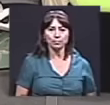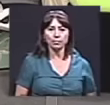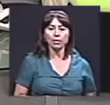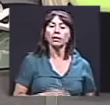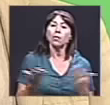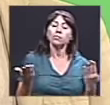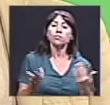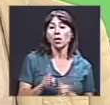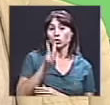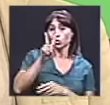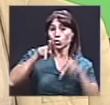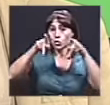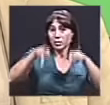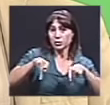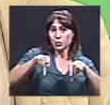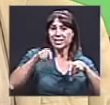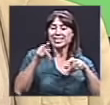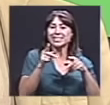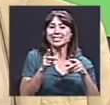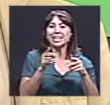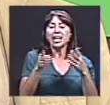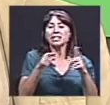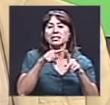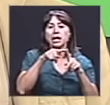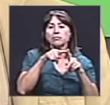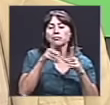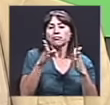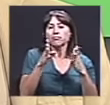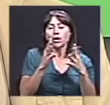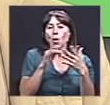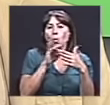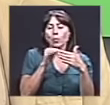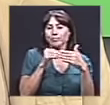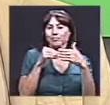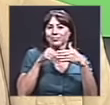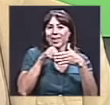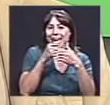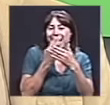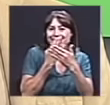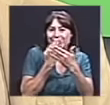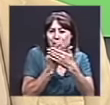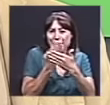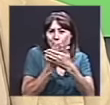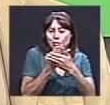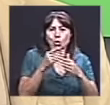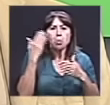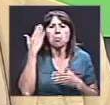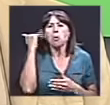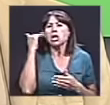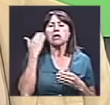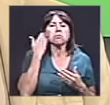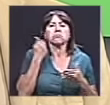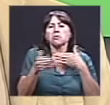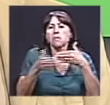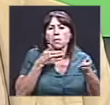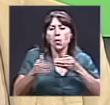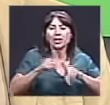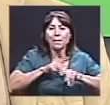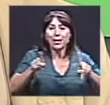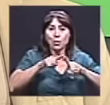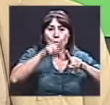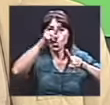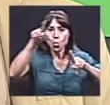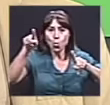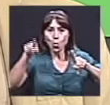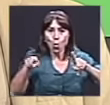son dos personajes que están atrapados, no nos importa por qué, pero están atrapados en un cubo, necesitan salir de alguna manera